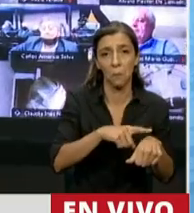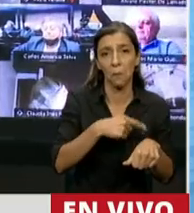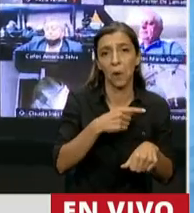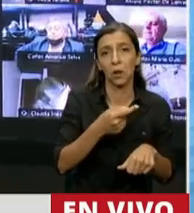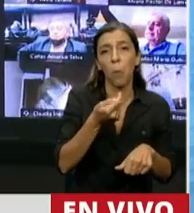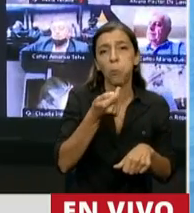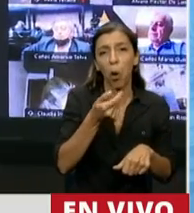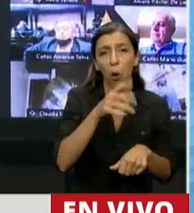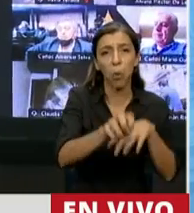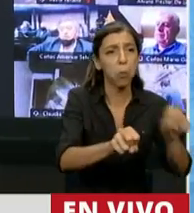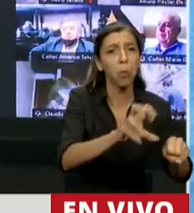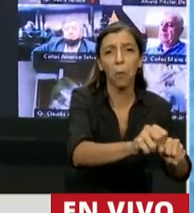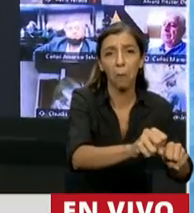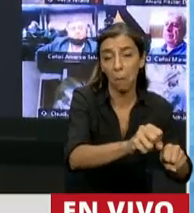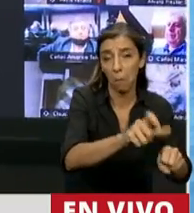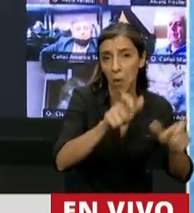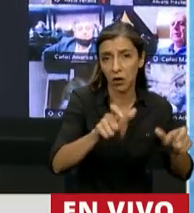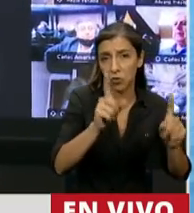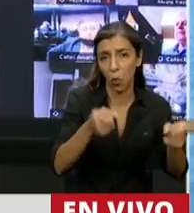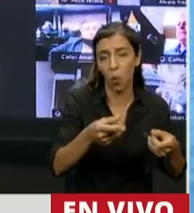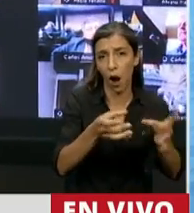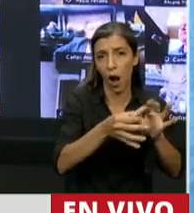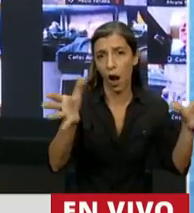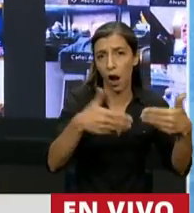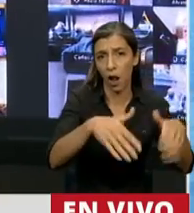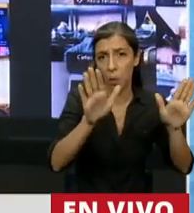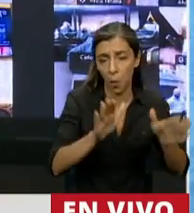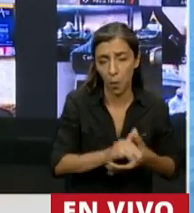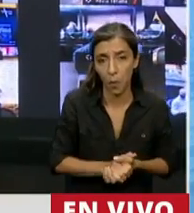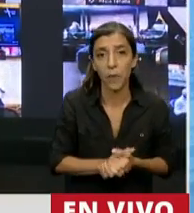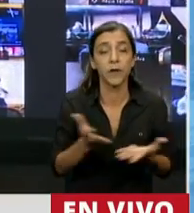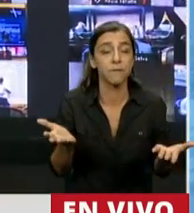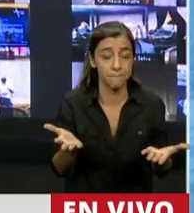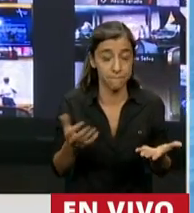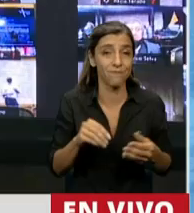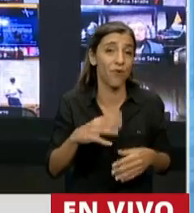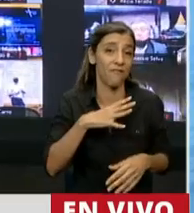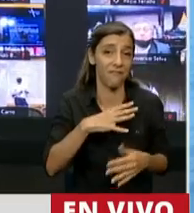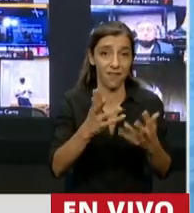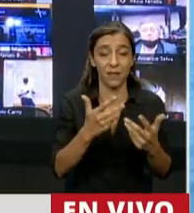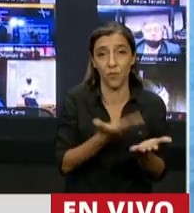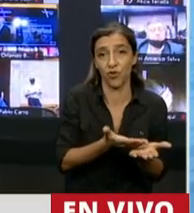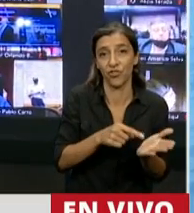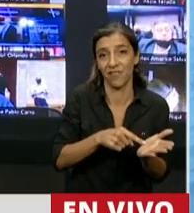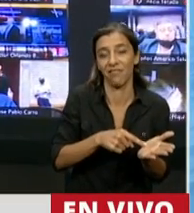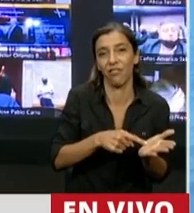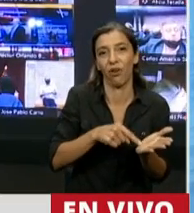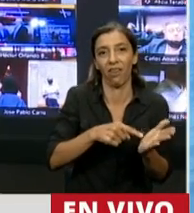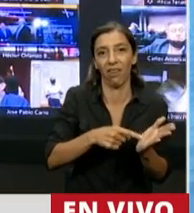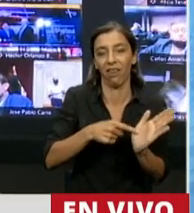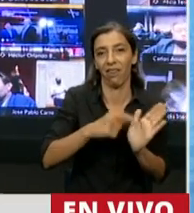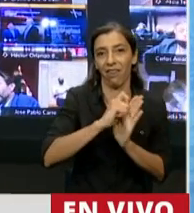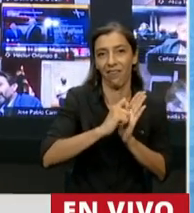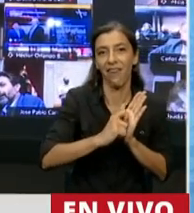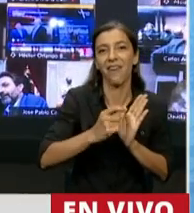los ha soltado inmediatamente, justamente porque no se trata este proyecto que eleva las penas. El